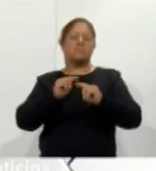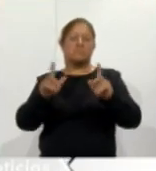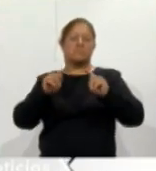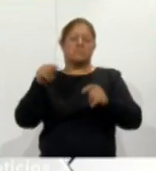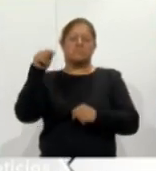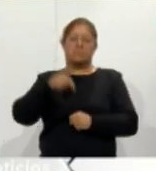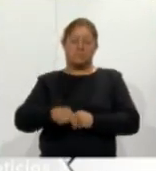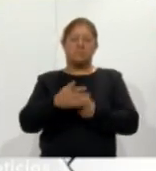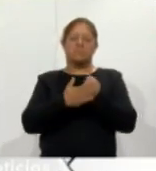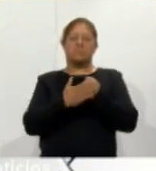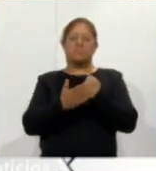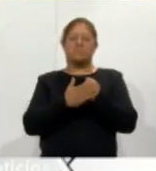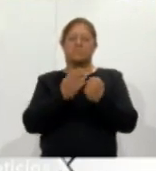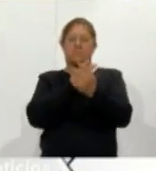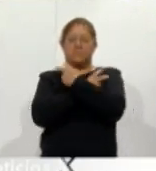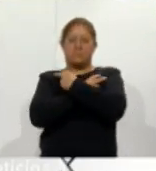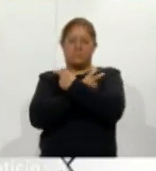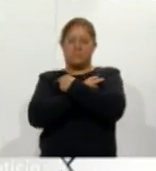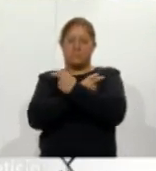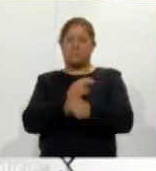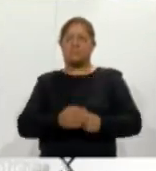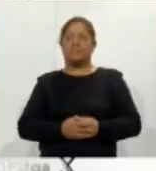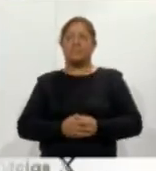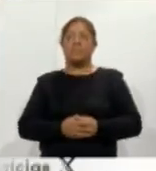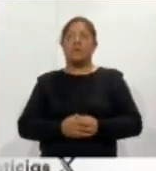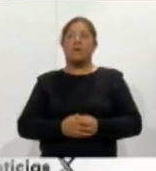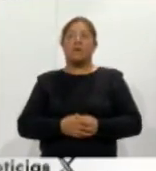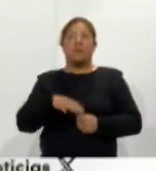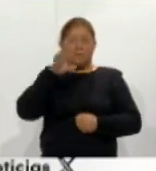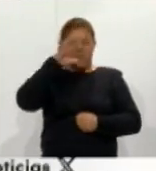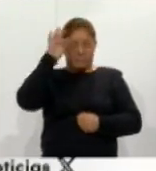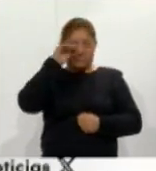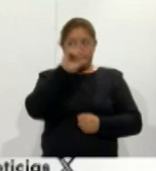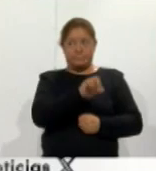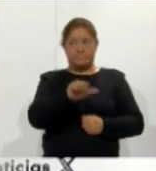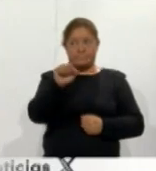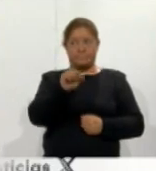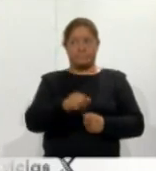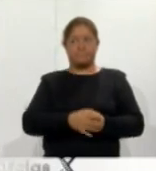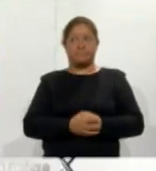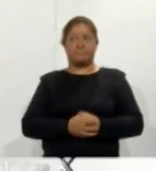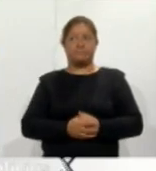locales durante el próximo periodo vacacional Para Coracit Noticias Ana Sánchez